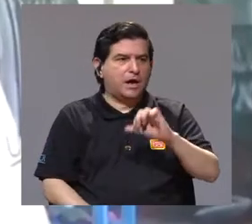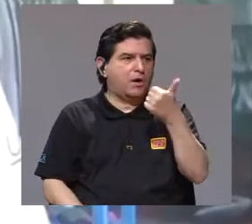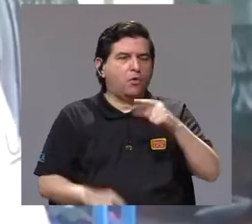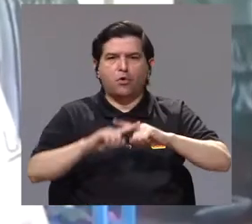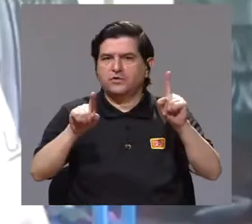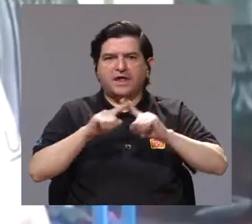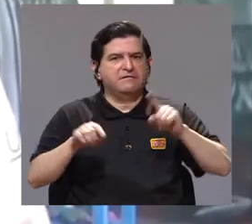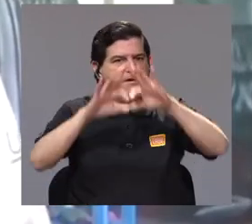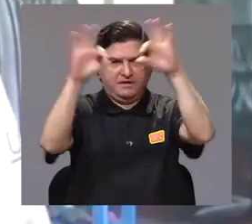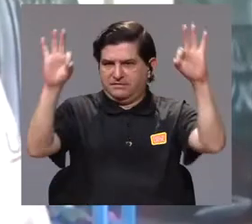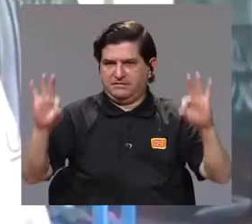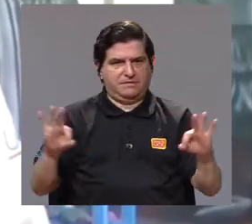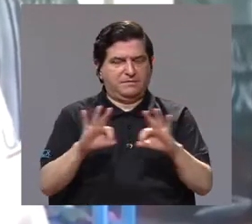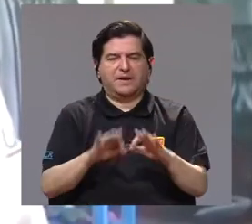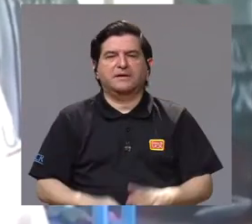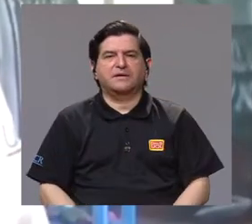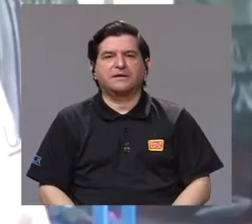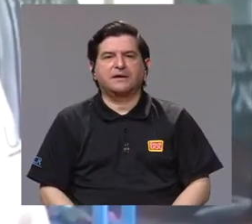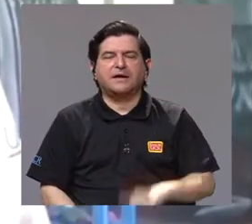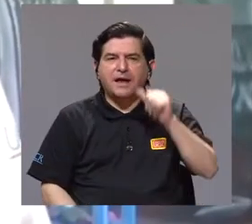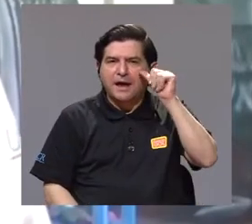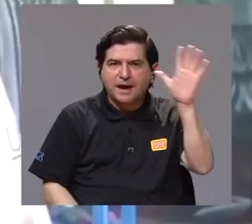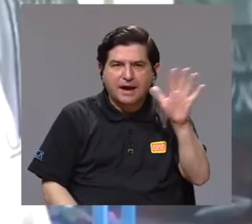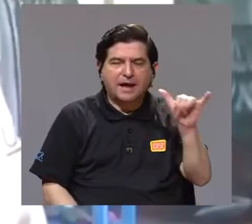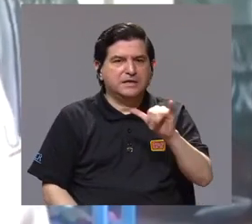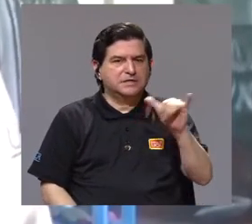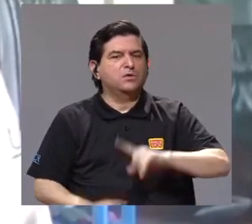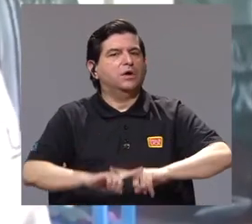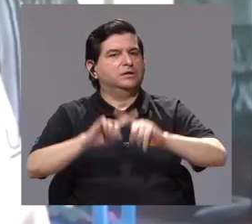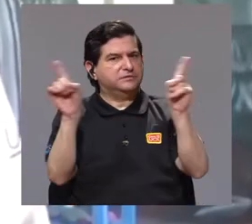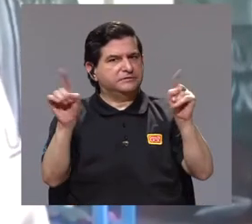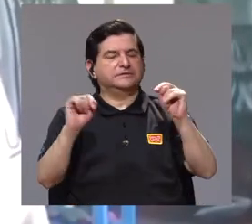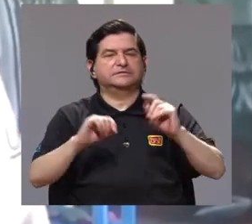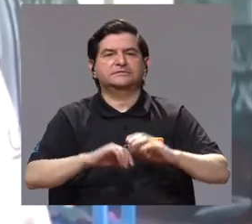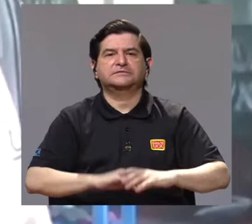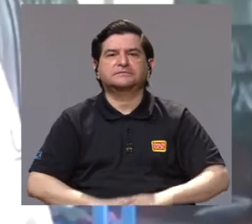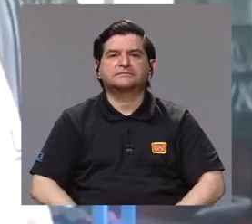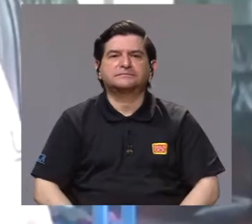otra imagen completamente distinta, en la cultura asiática también,